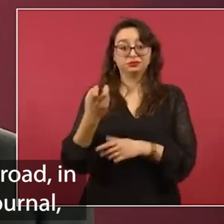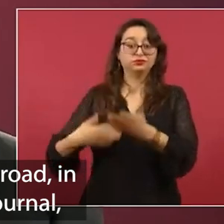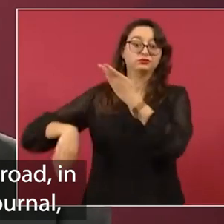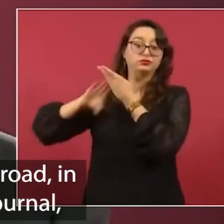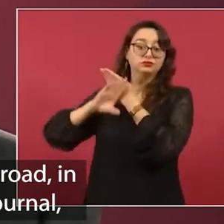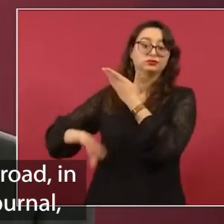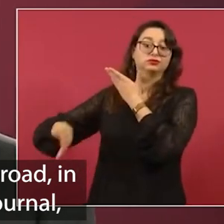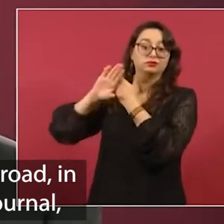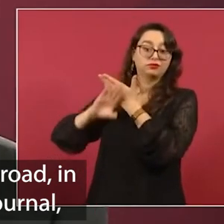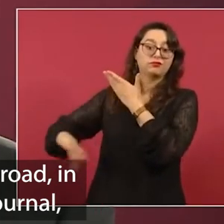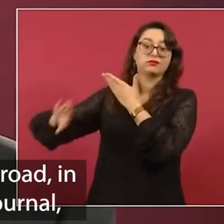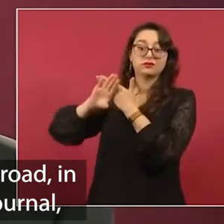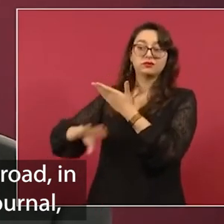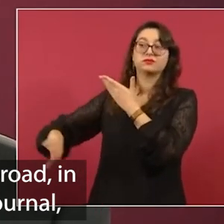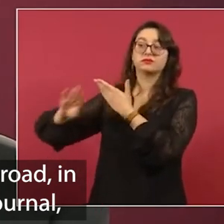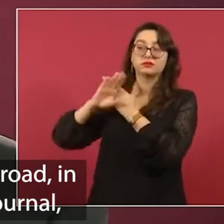no sólo en el extranjero.